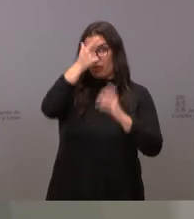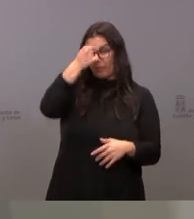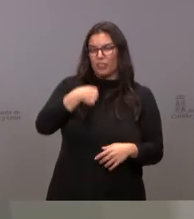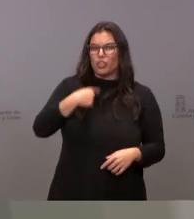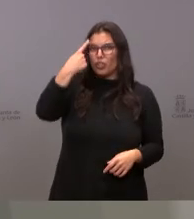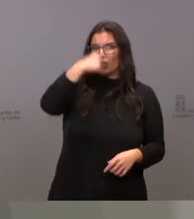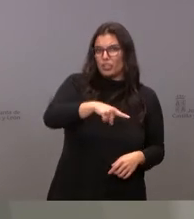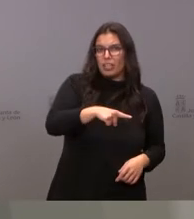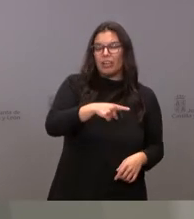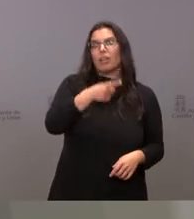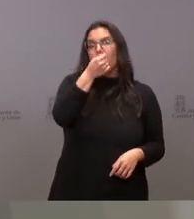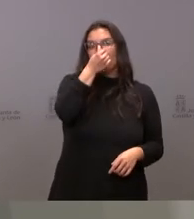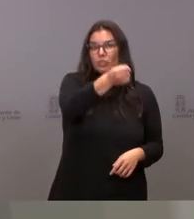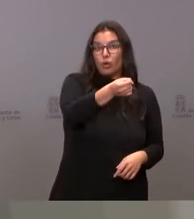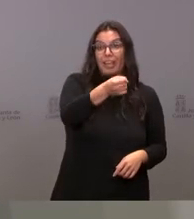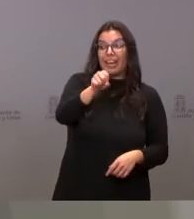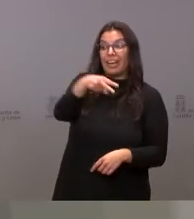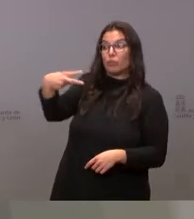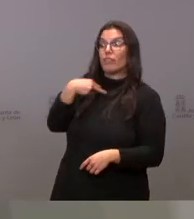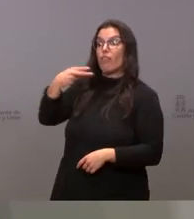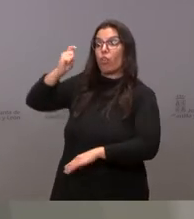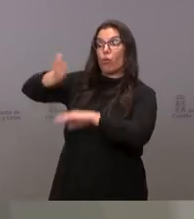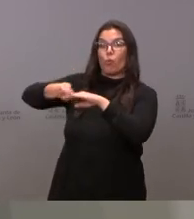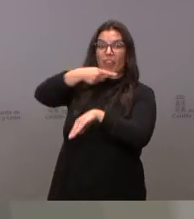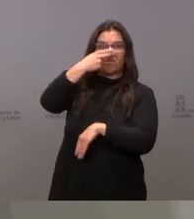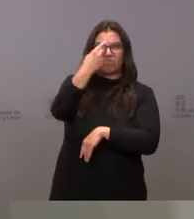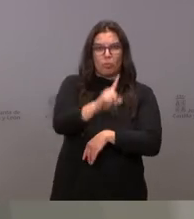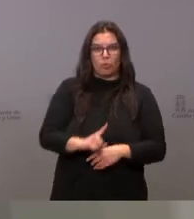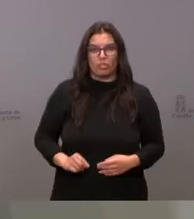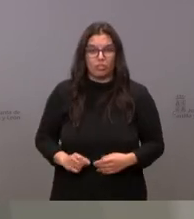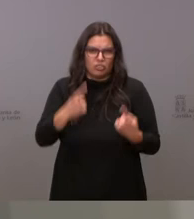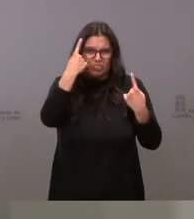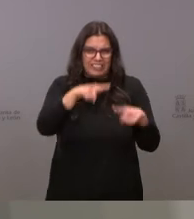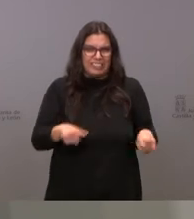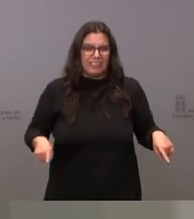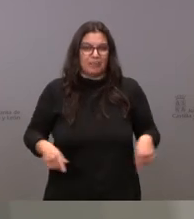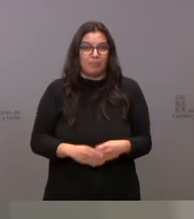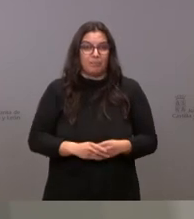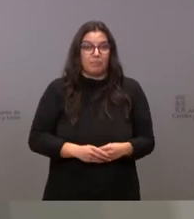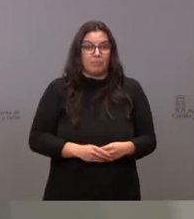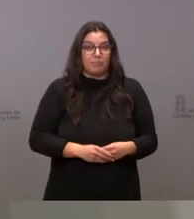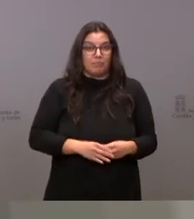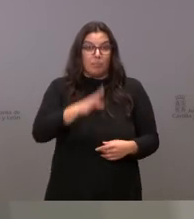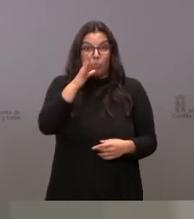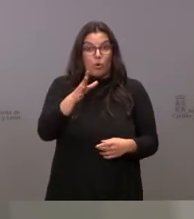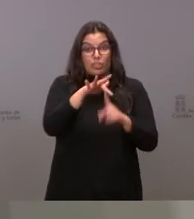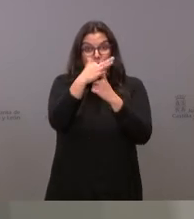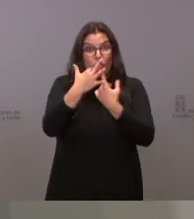lo que diga el juzgado no le importa nada. No le importa en absoluto. Porque no le importan los hechos.